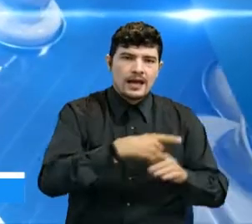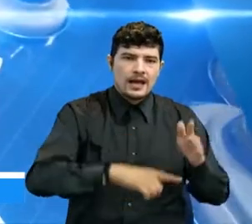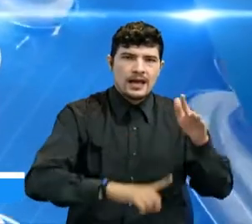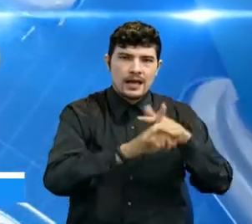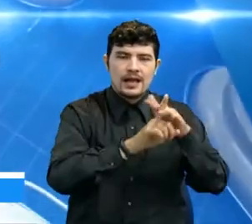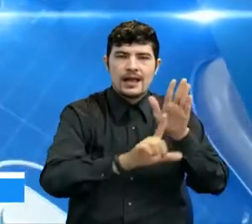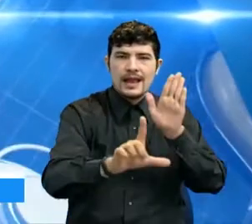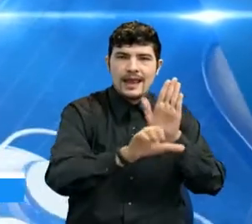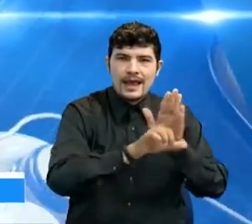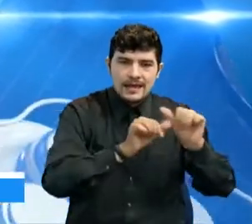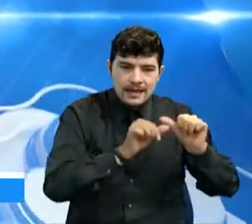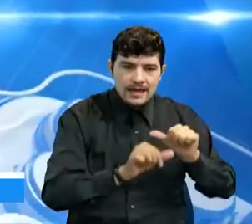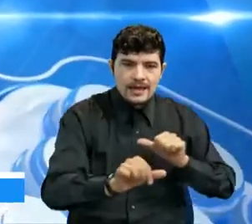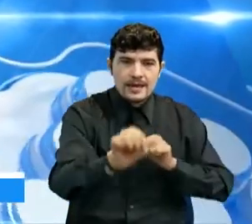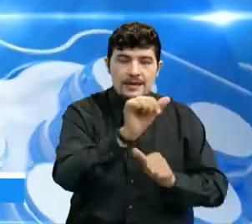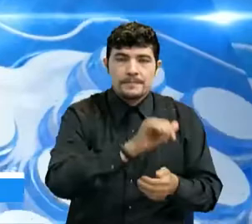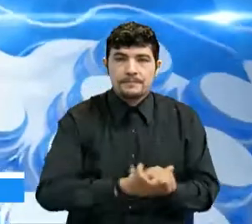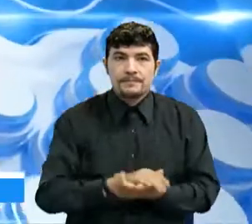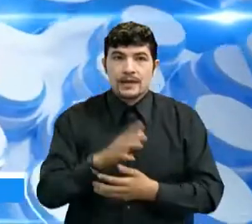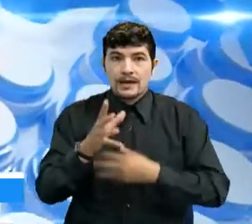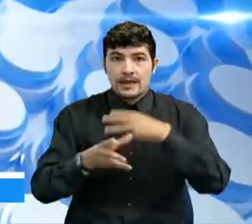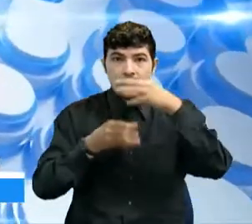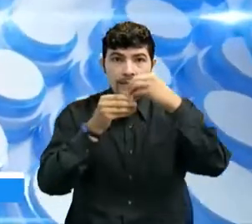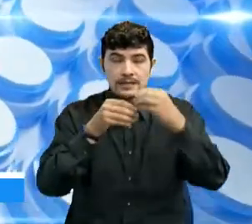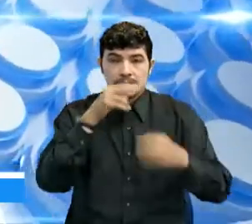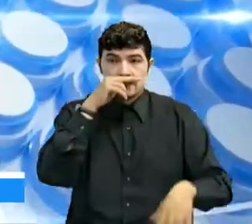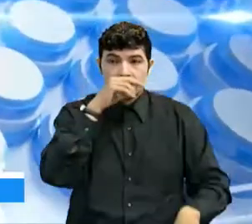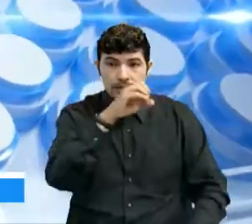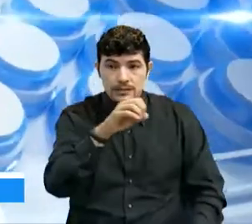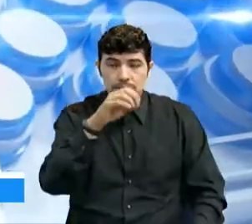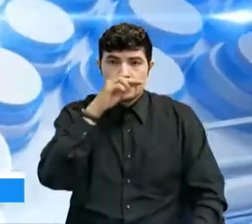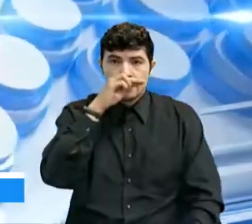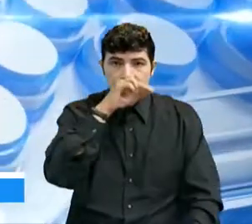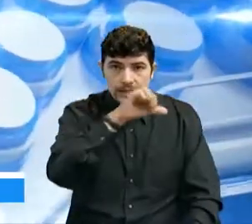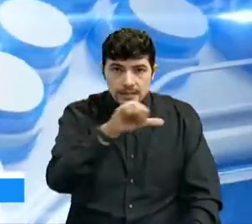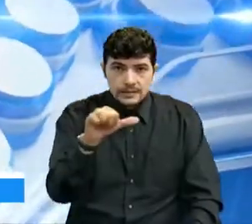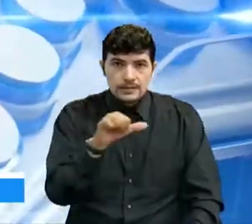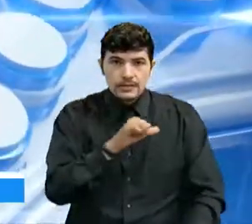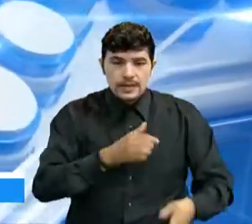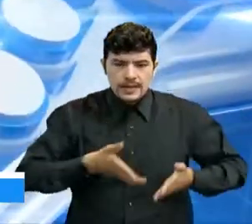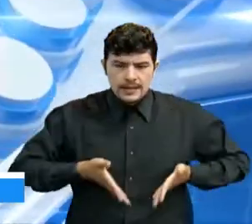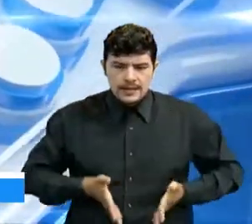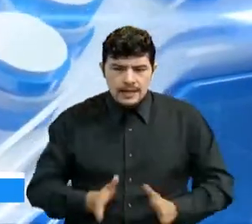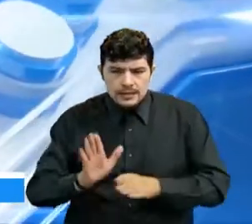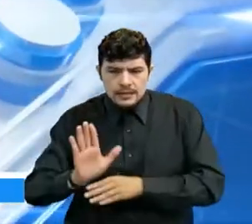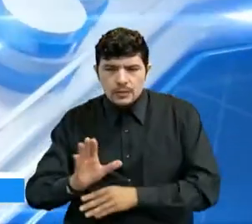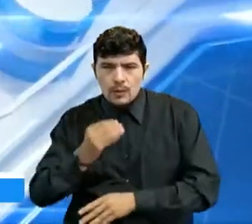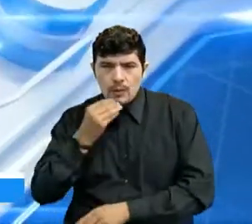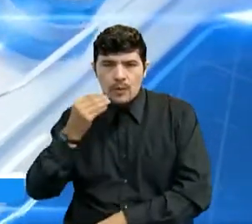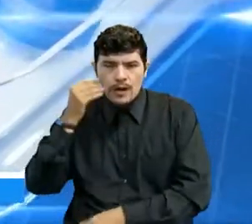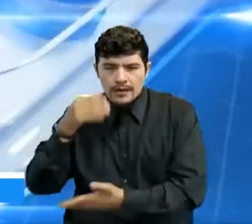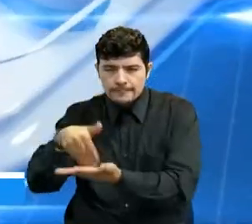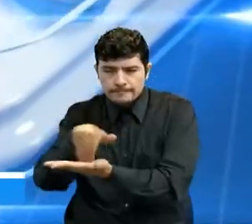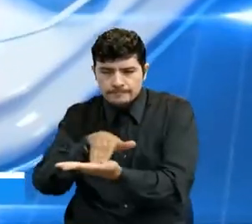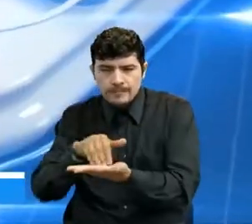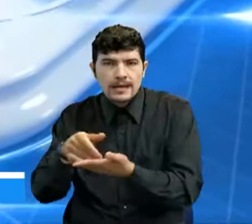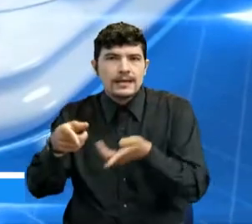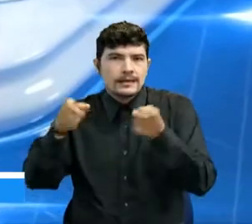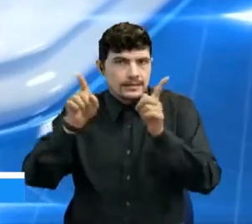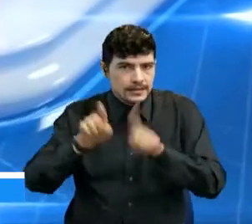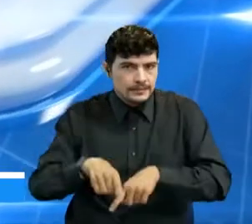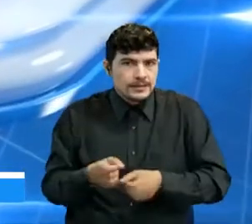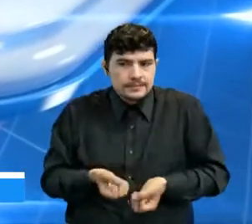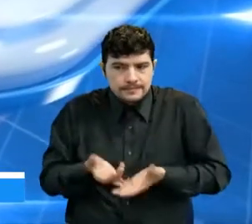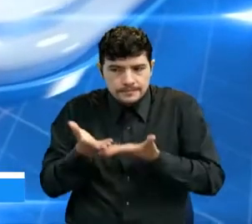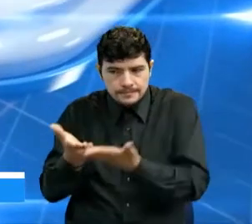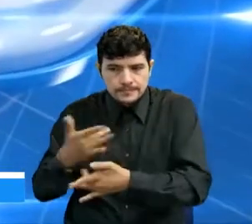permanente, que los niños que nazcan en hogares vulnerables también se le pueda dar un bono solidario.